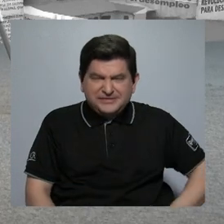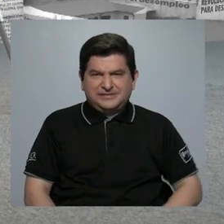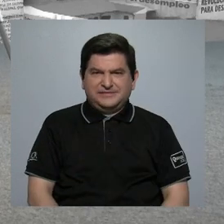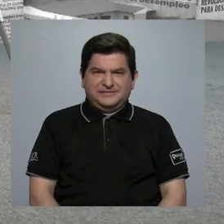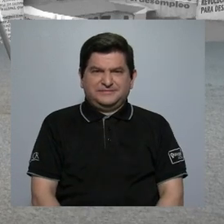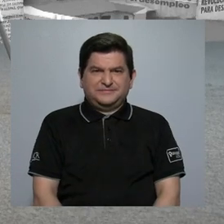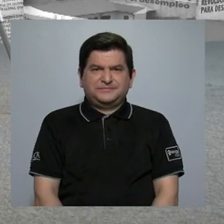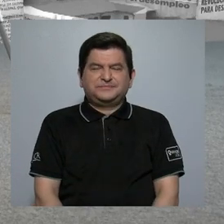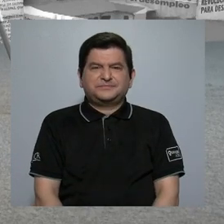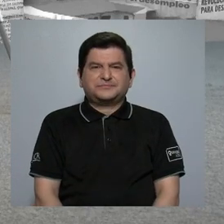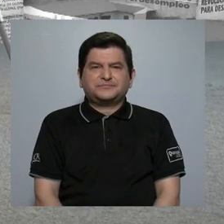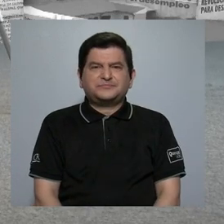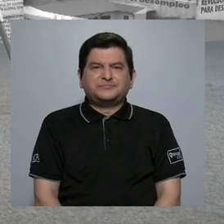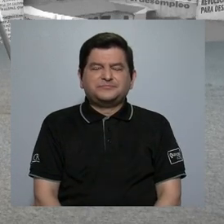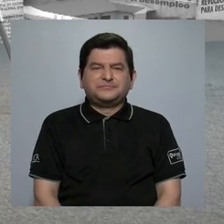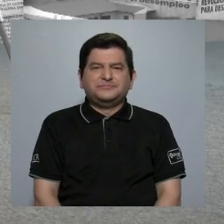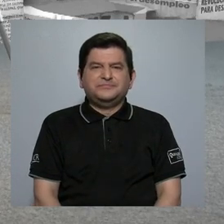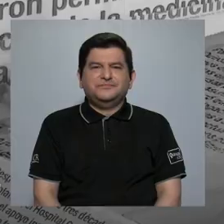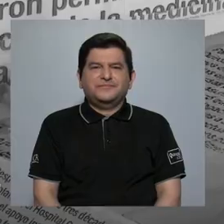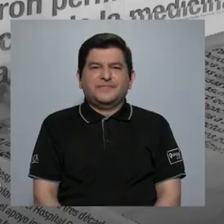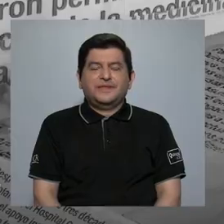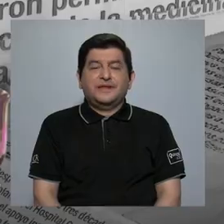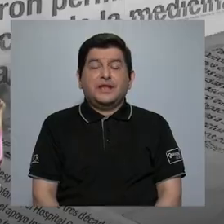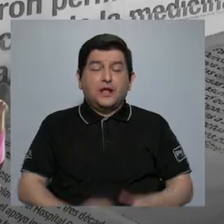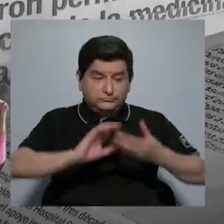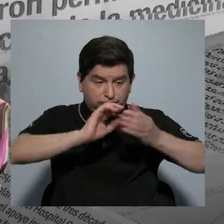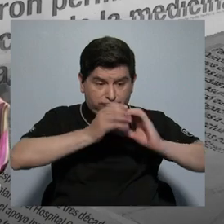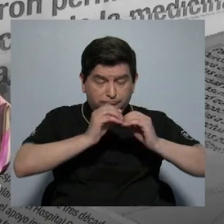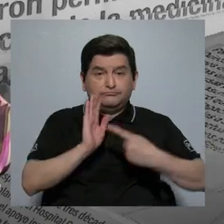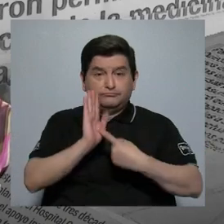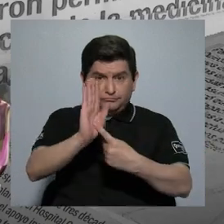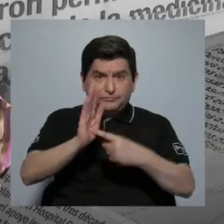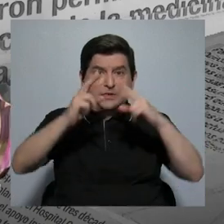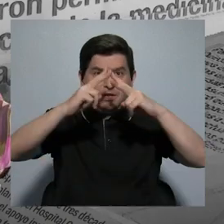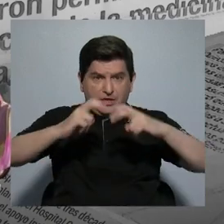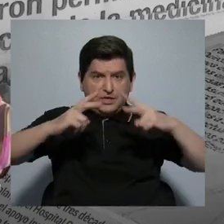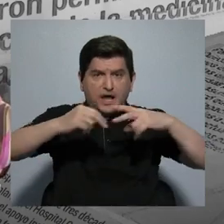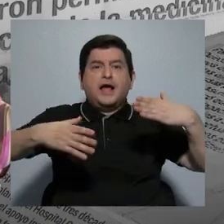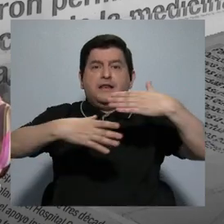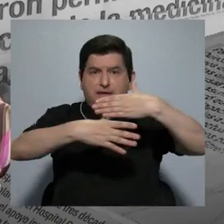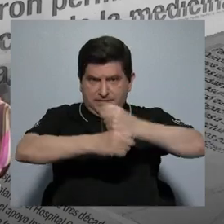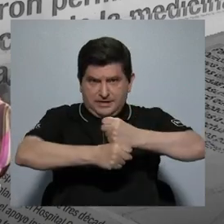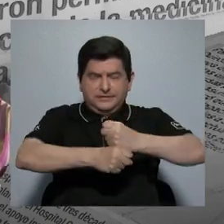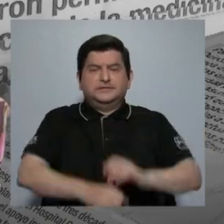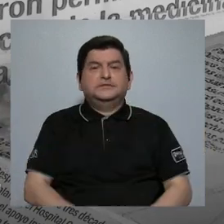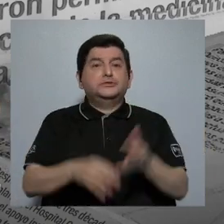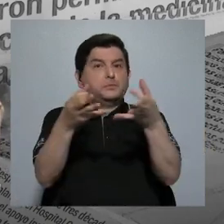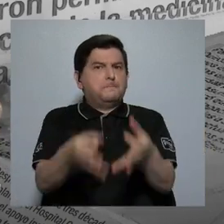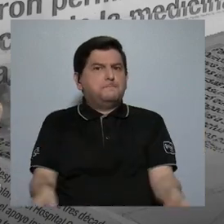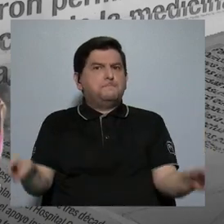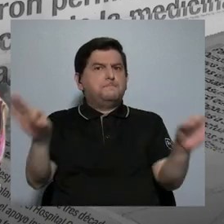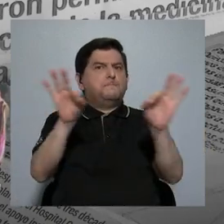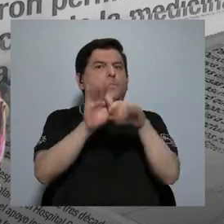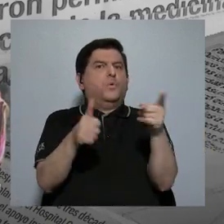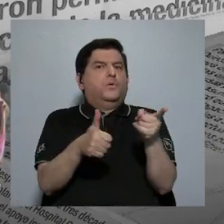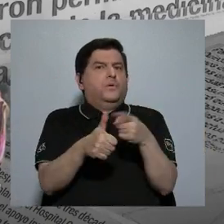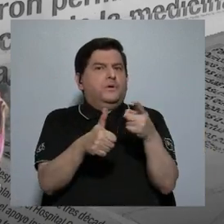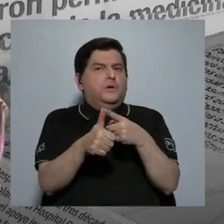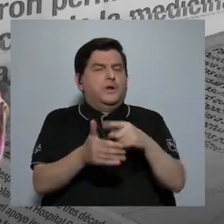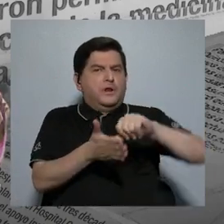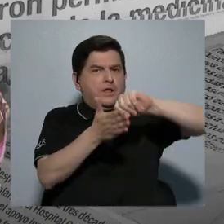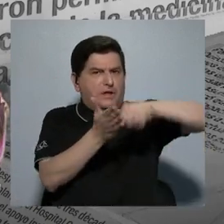etcétera. Bueno, de acuerdo a los datos obtenidos y al análisis que se hizo, es importante primero